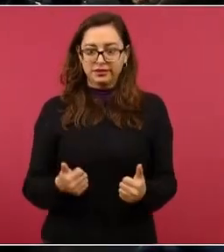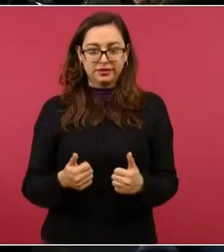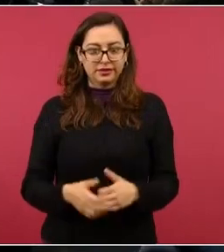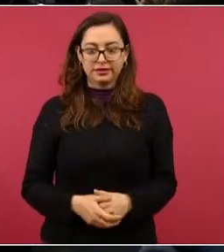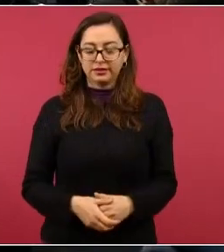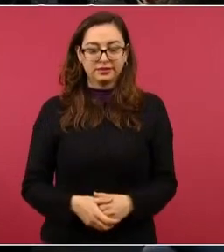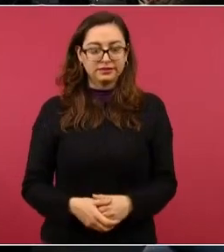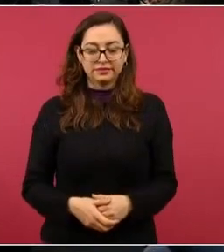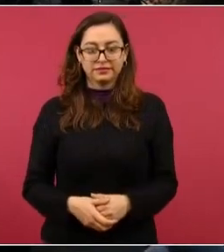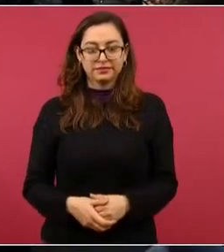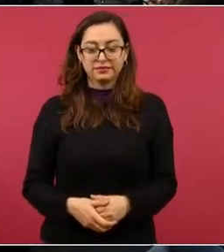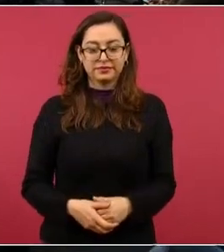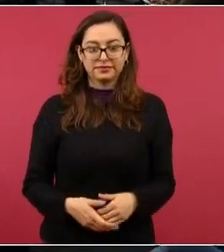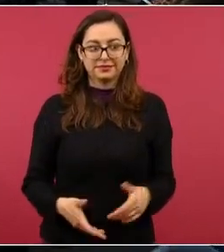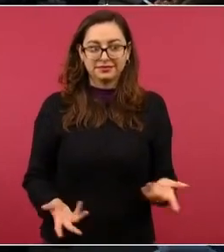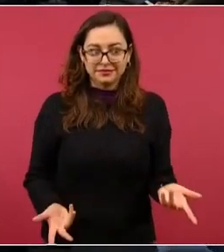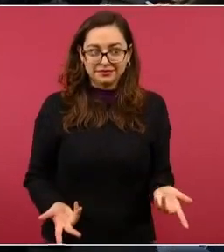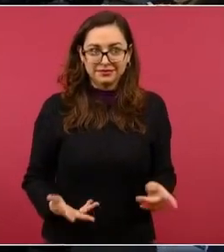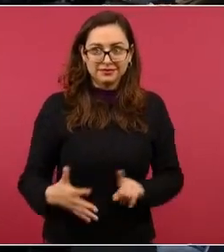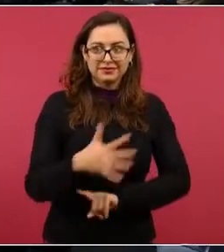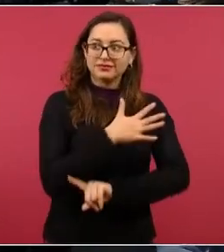las cosas